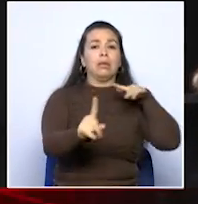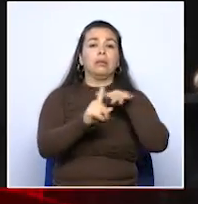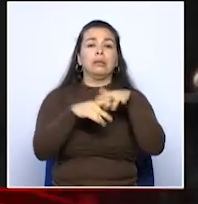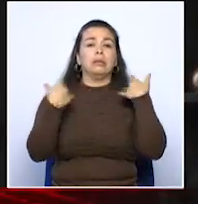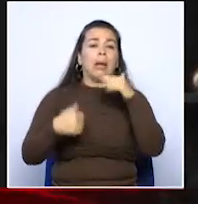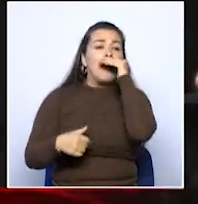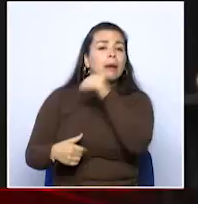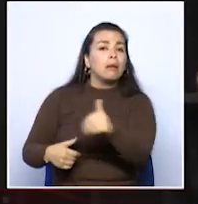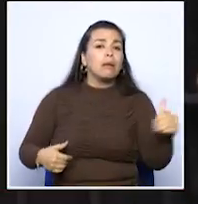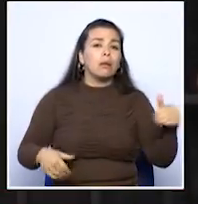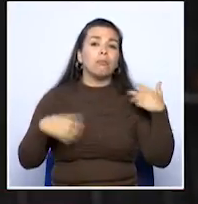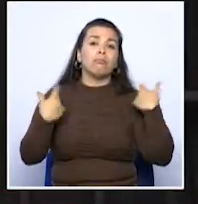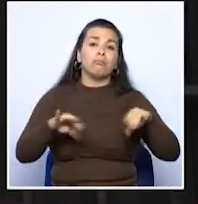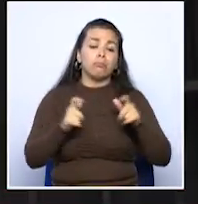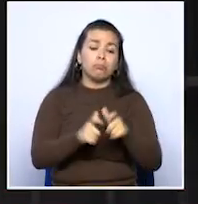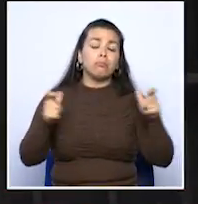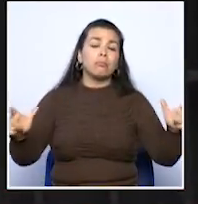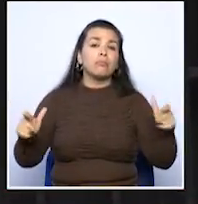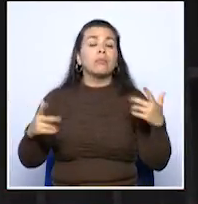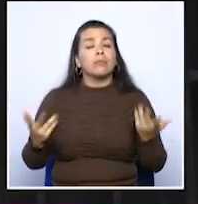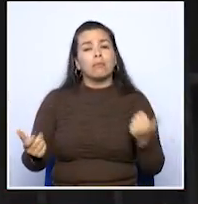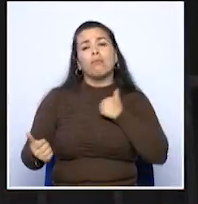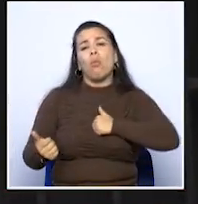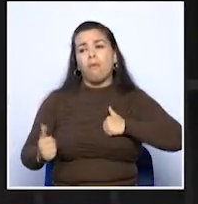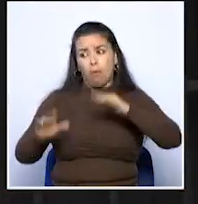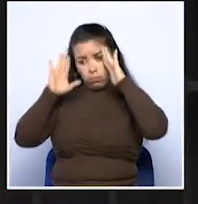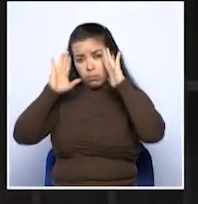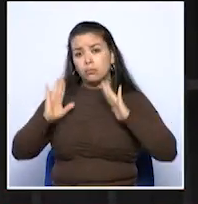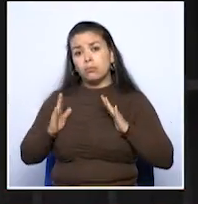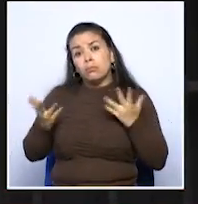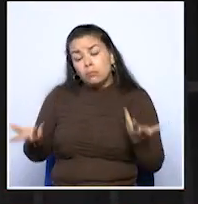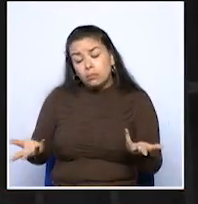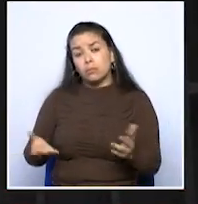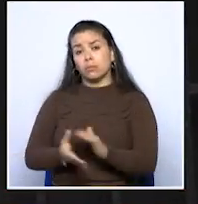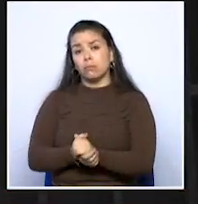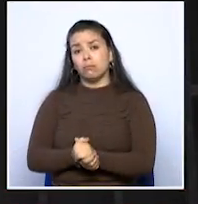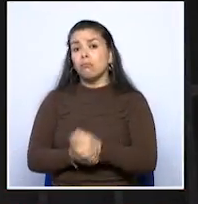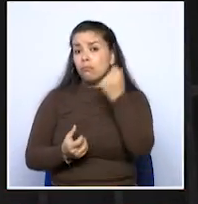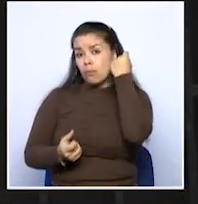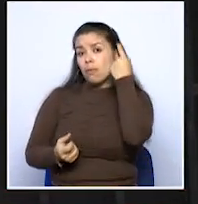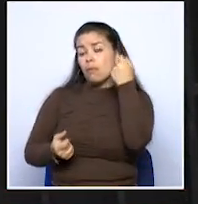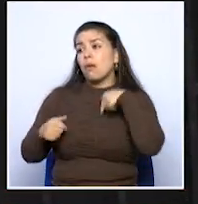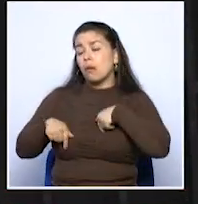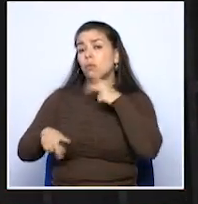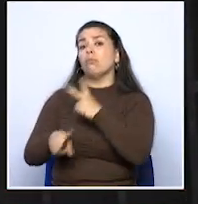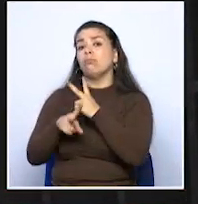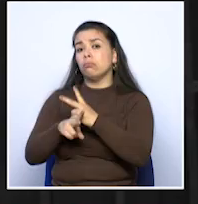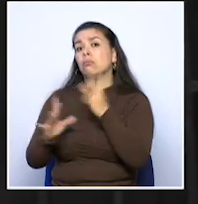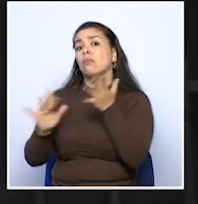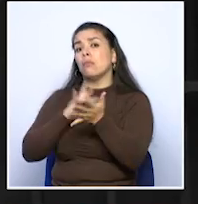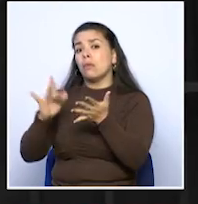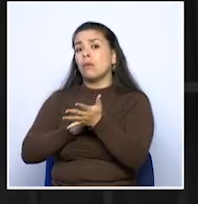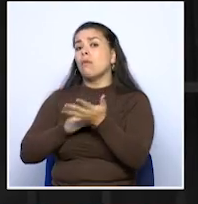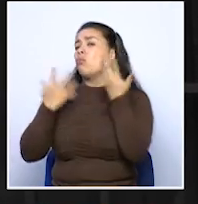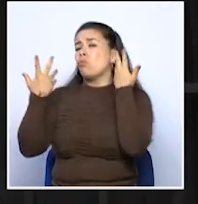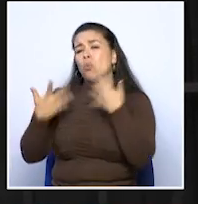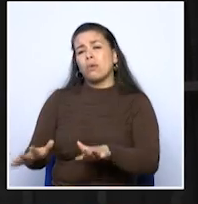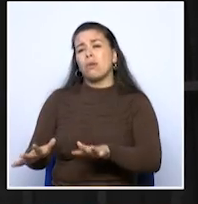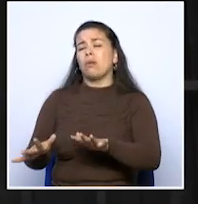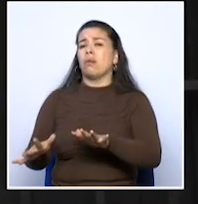muchos niños entonces como para que le pongan cuidado a eso que si me entiende estos son casos de emergencia no queremos vivir